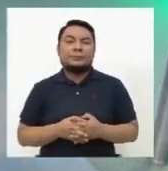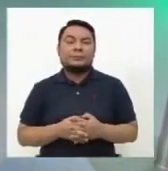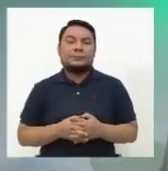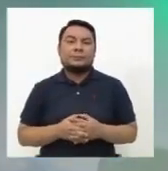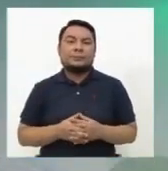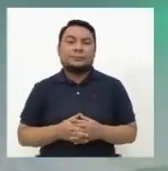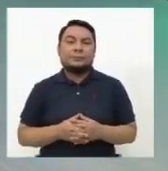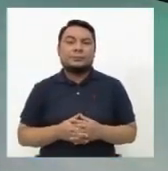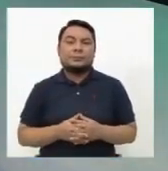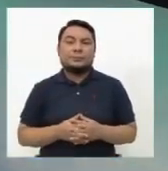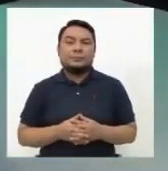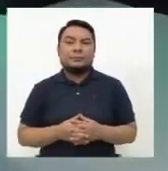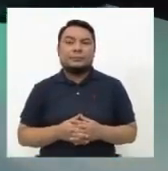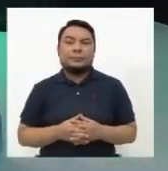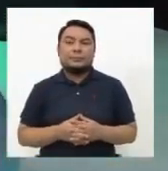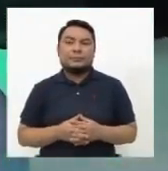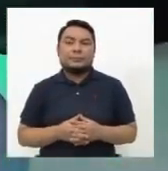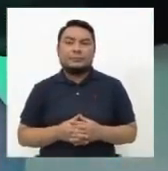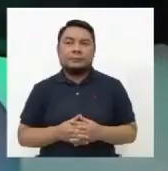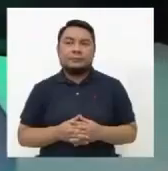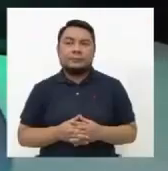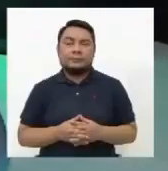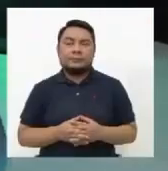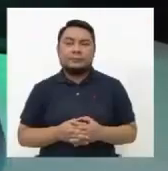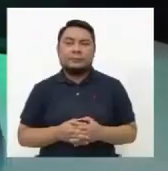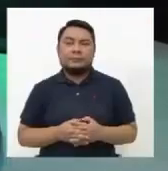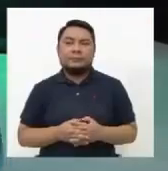ponerle un poquito más de punche a esta ruleta. A ver.